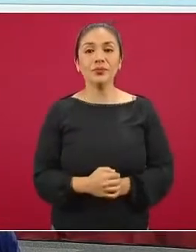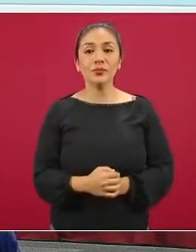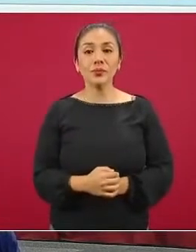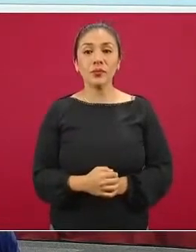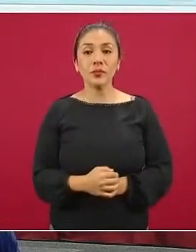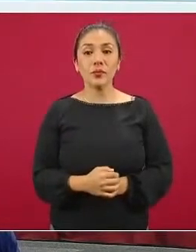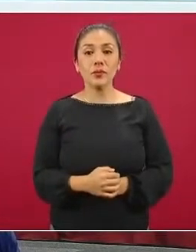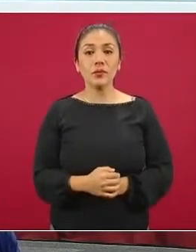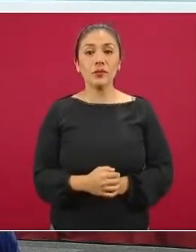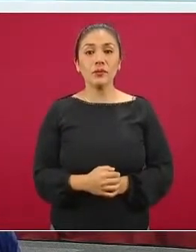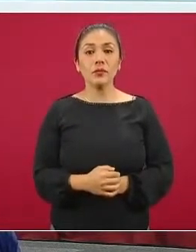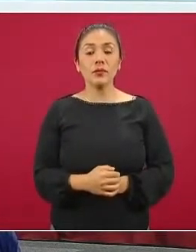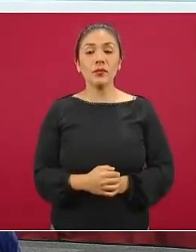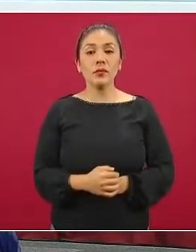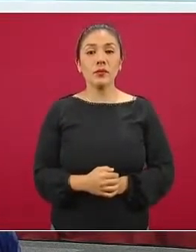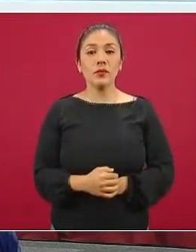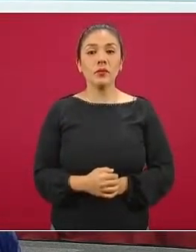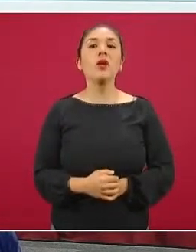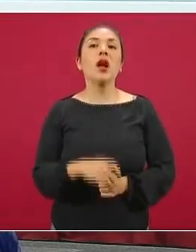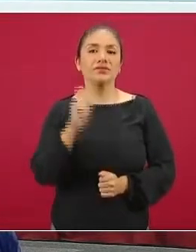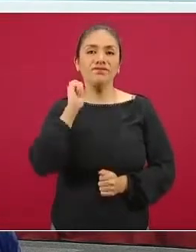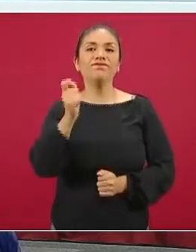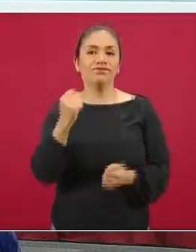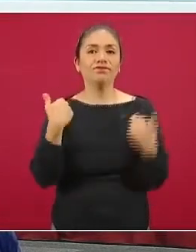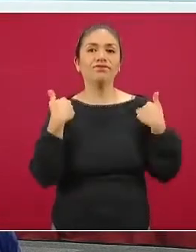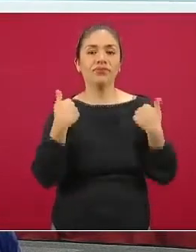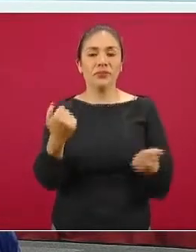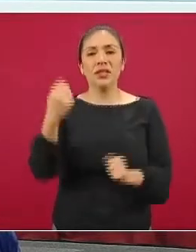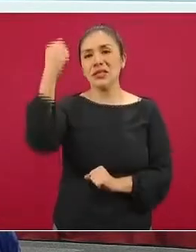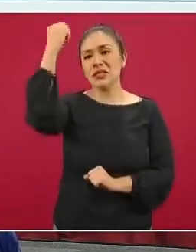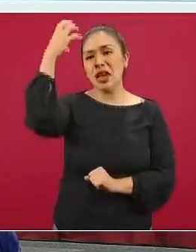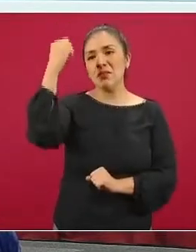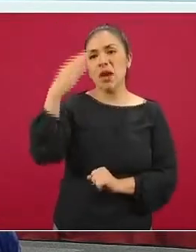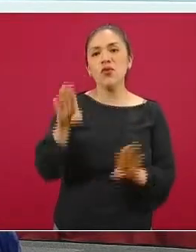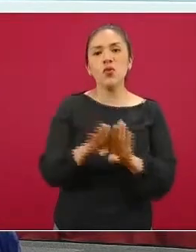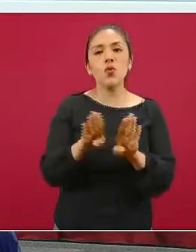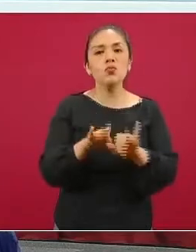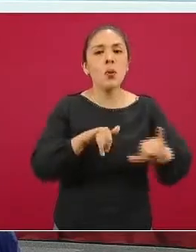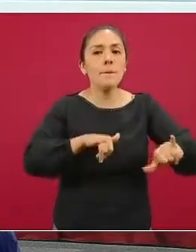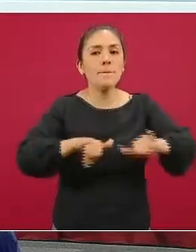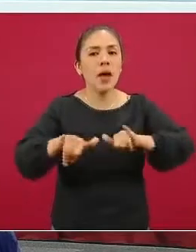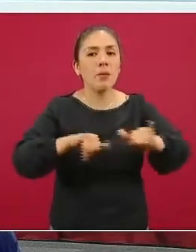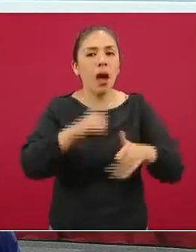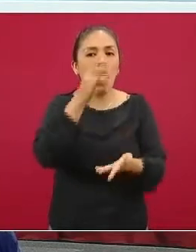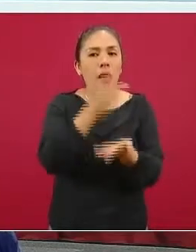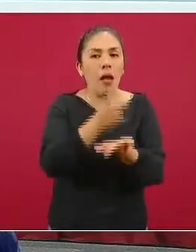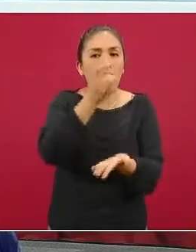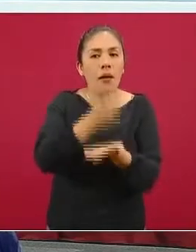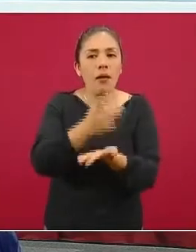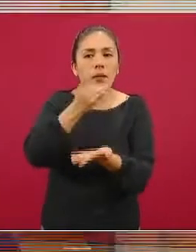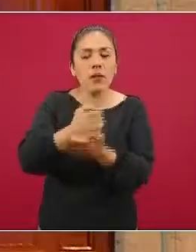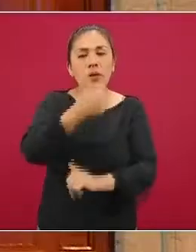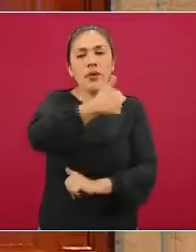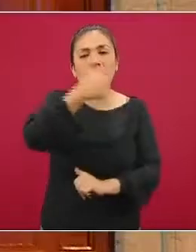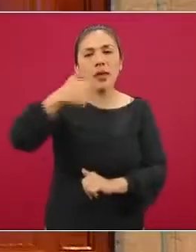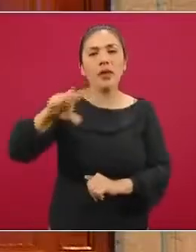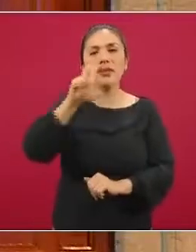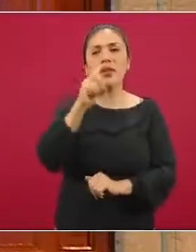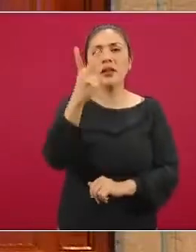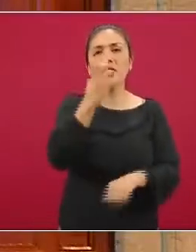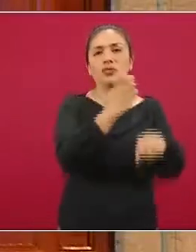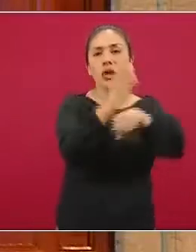tenemos precisamente el mapa que identifica a cada una de las 32